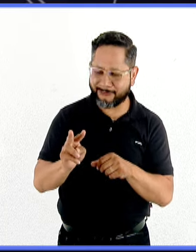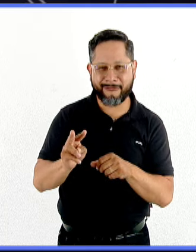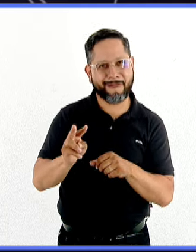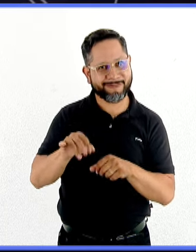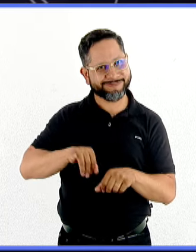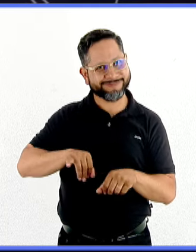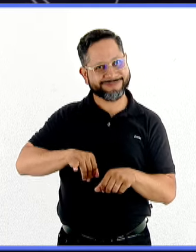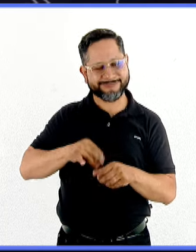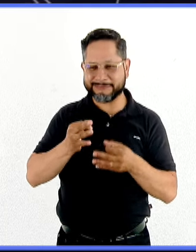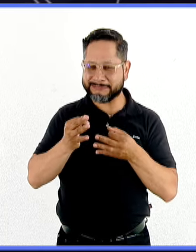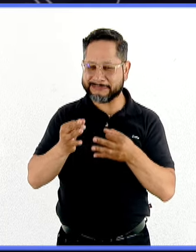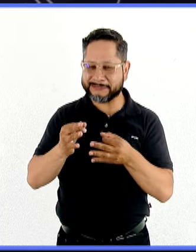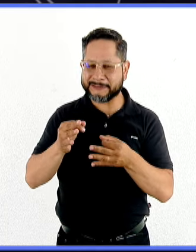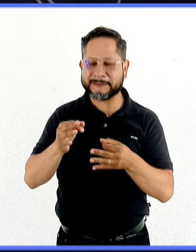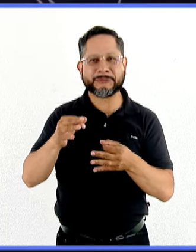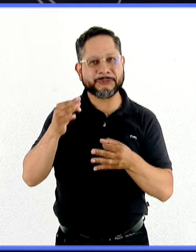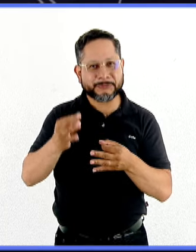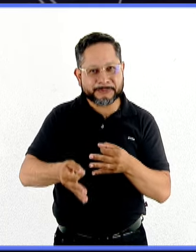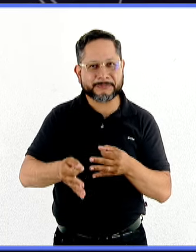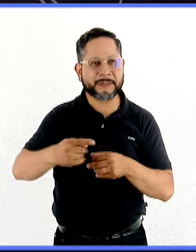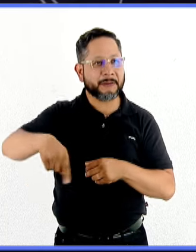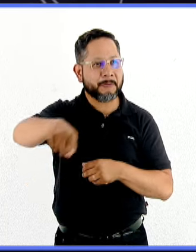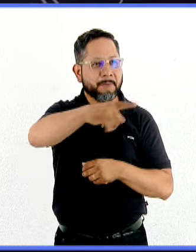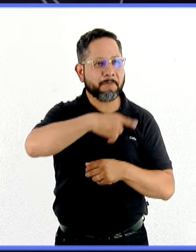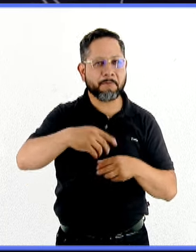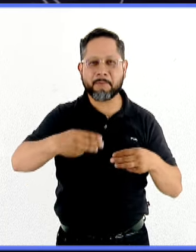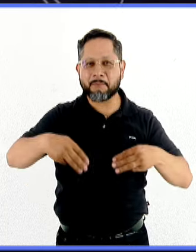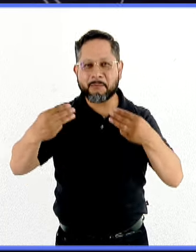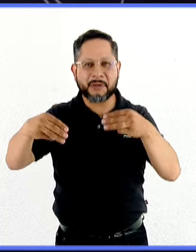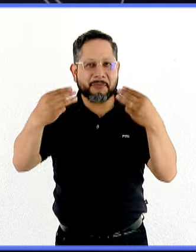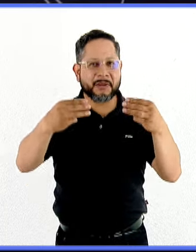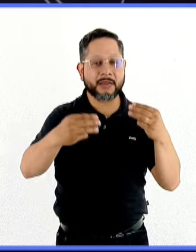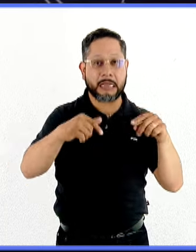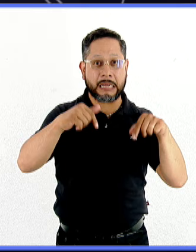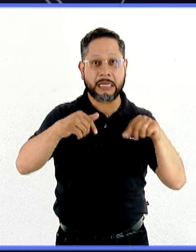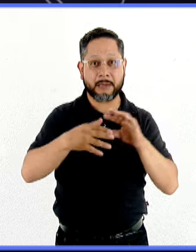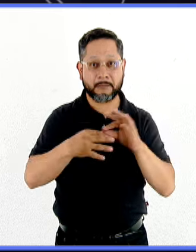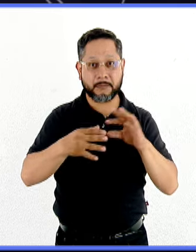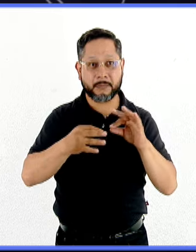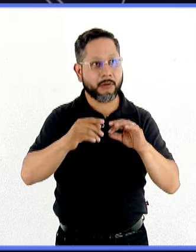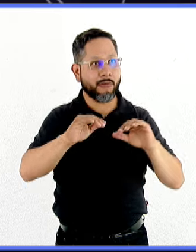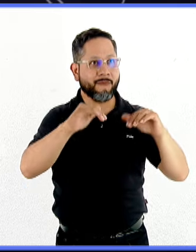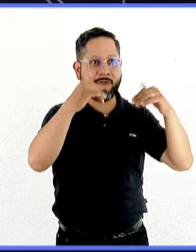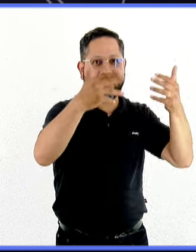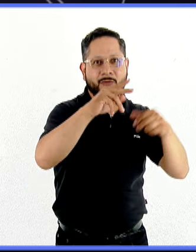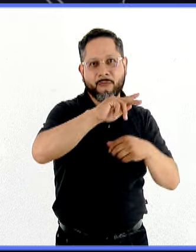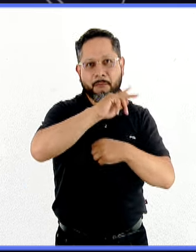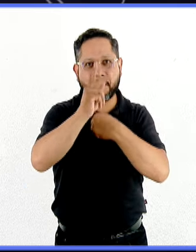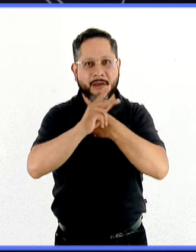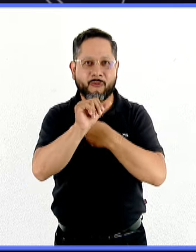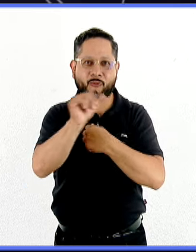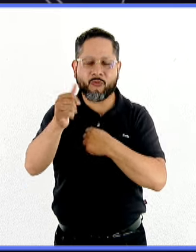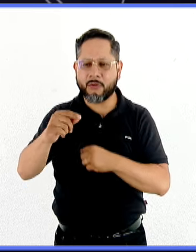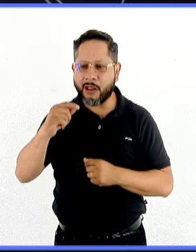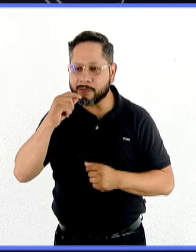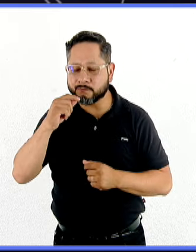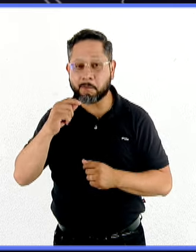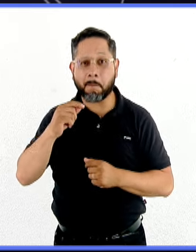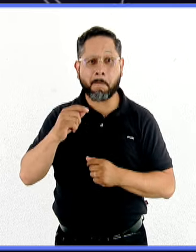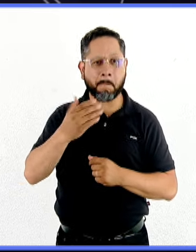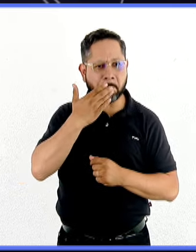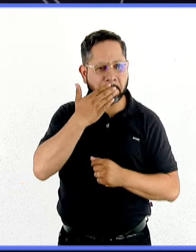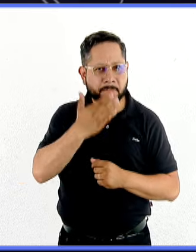por lo cual tiene muy buena aceptación en el mercado, tanto en el nacional como en el extranjero. Puede ser considerado como